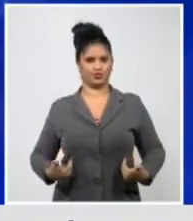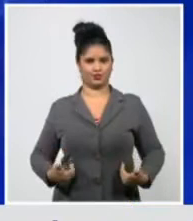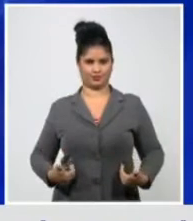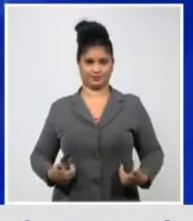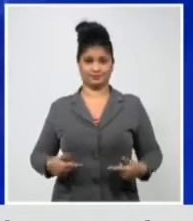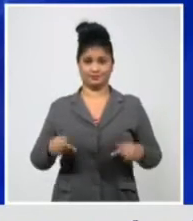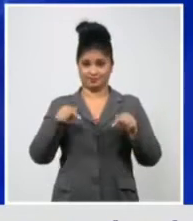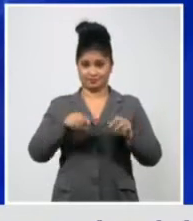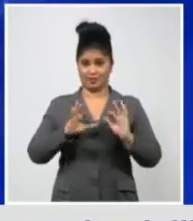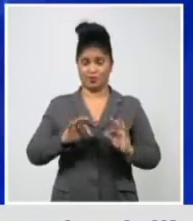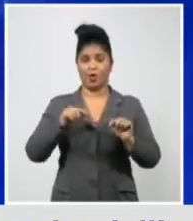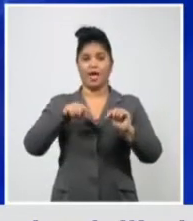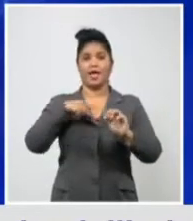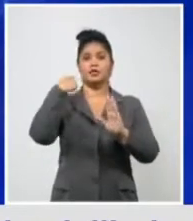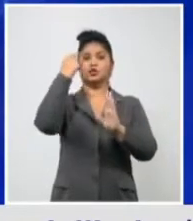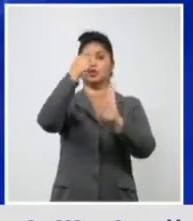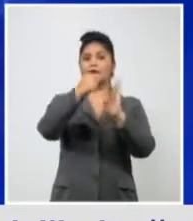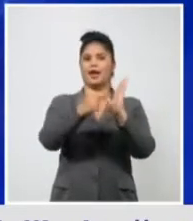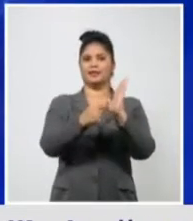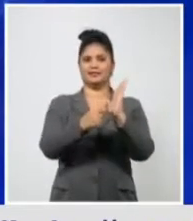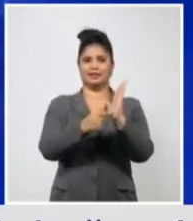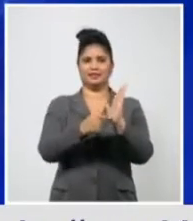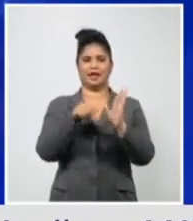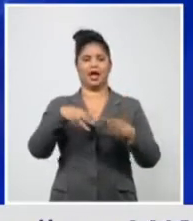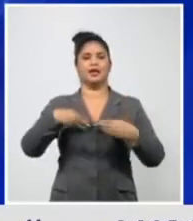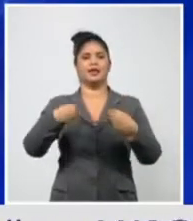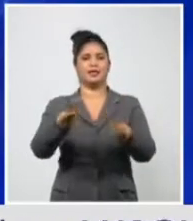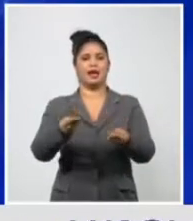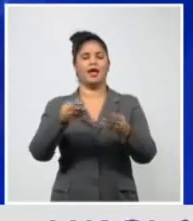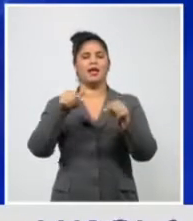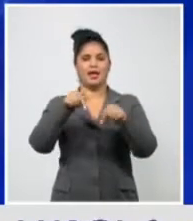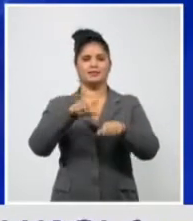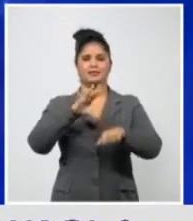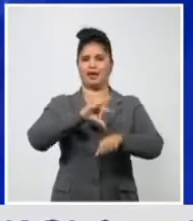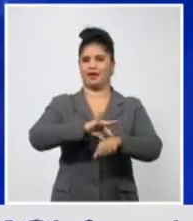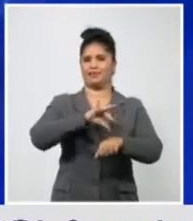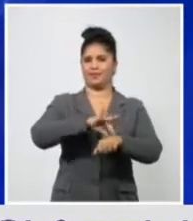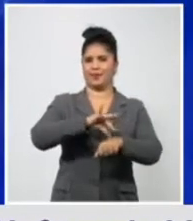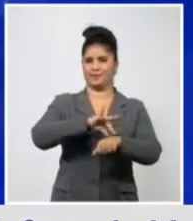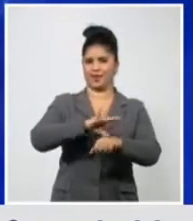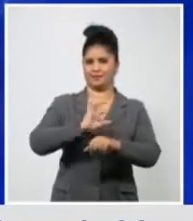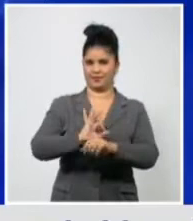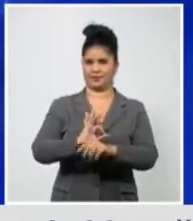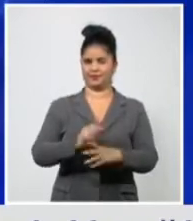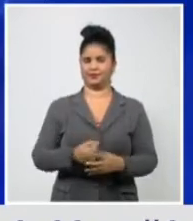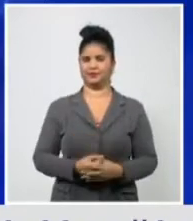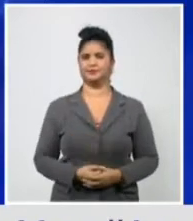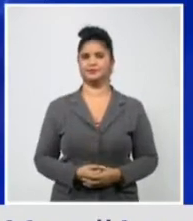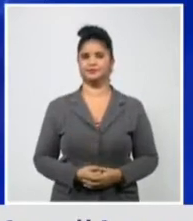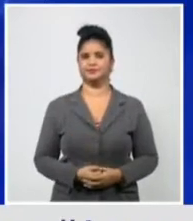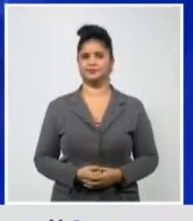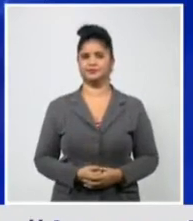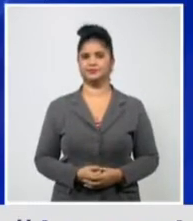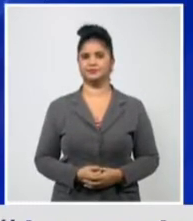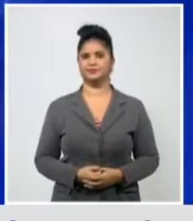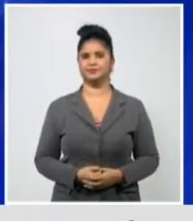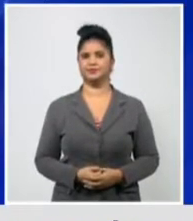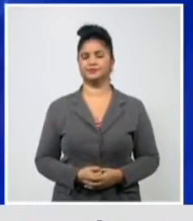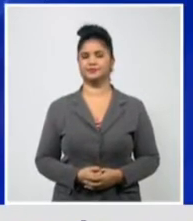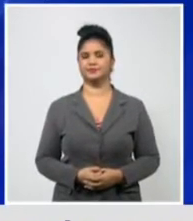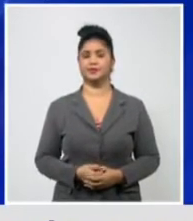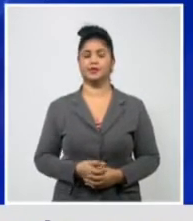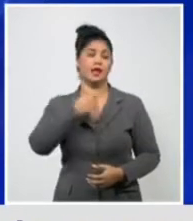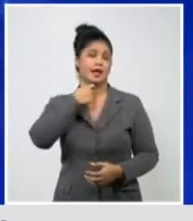de las características que le da a estas variantes de mayor transmisión. Si, por ejemplo, en la espícula, que se